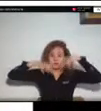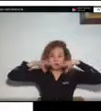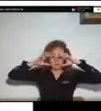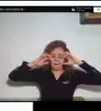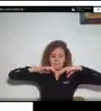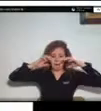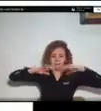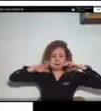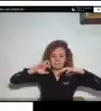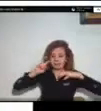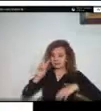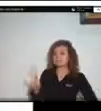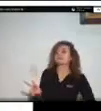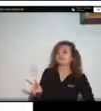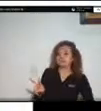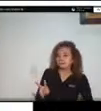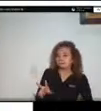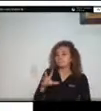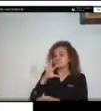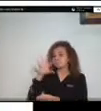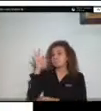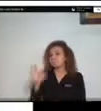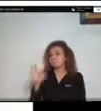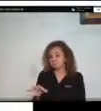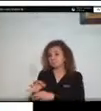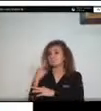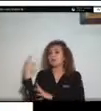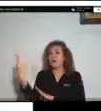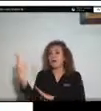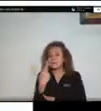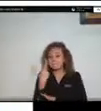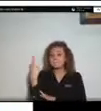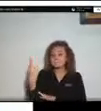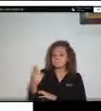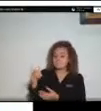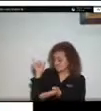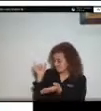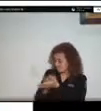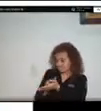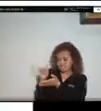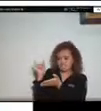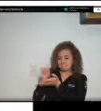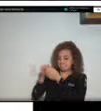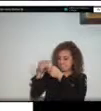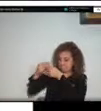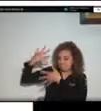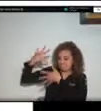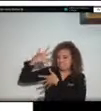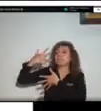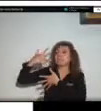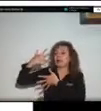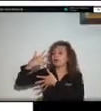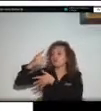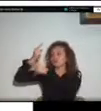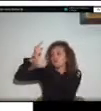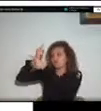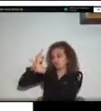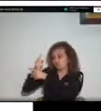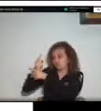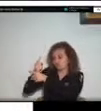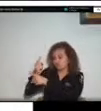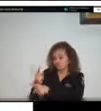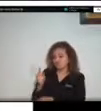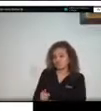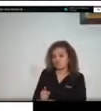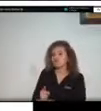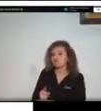presencia de estos fenómenos o la ocurrencia de estos fenómenos en estas cuencas lo que nos ayuda a validar un poco esa información o ese análisis que